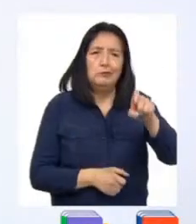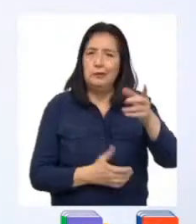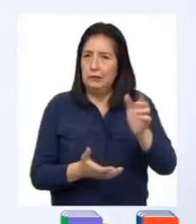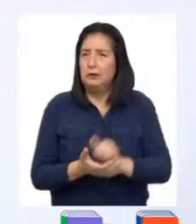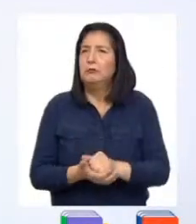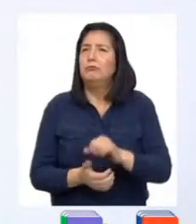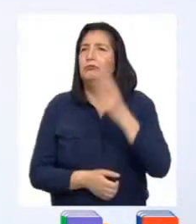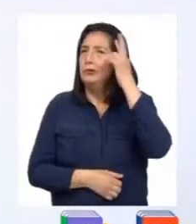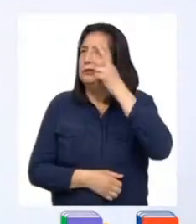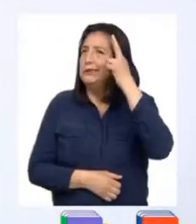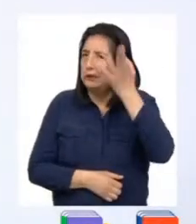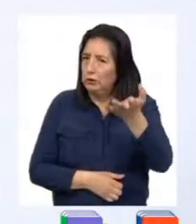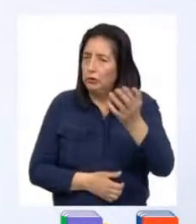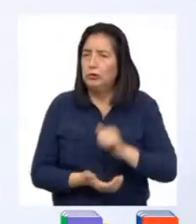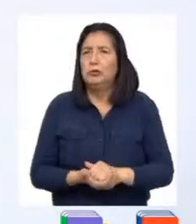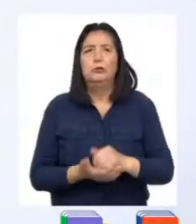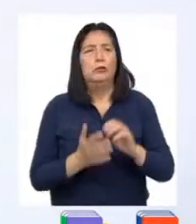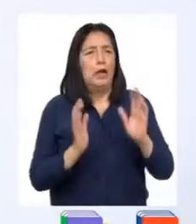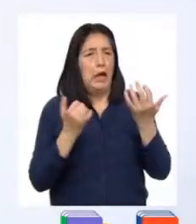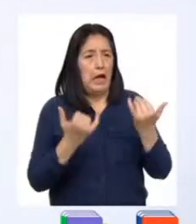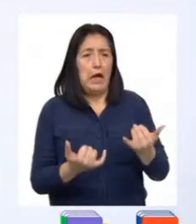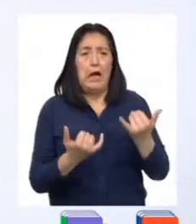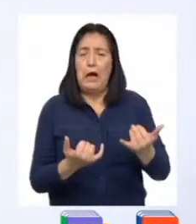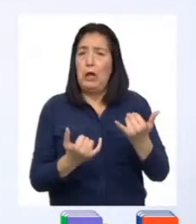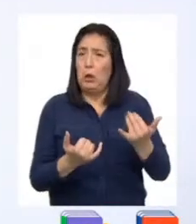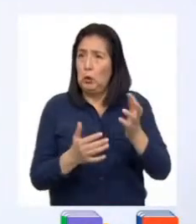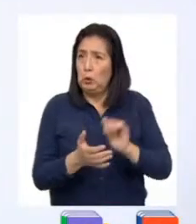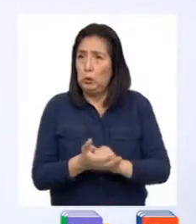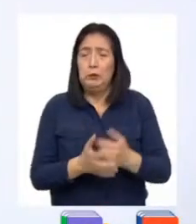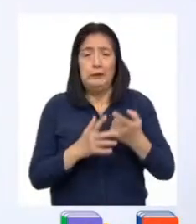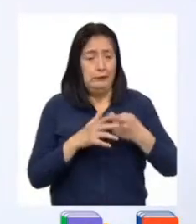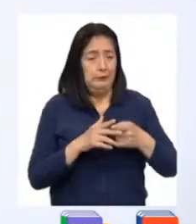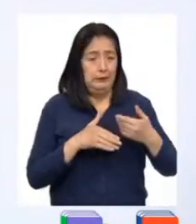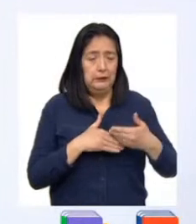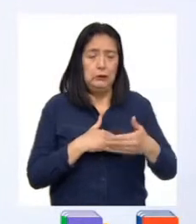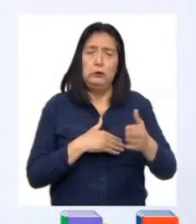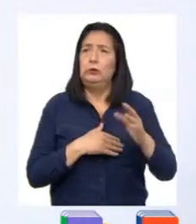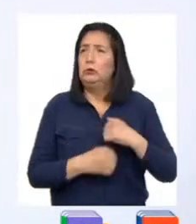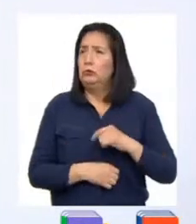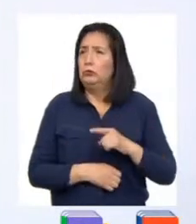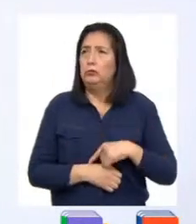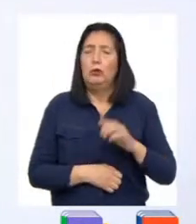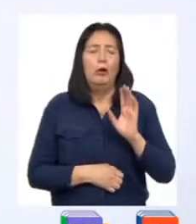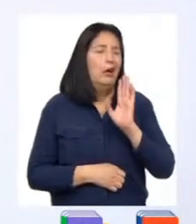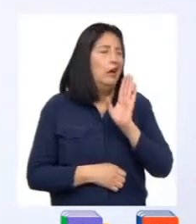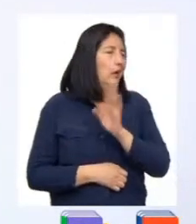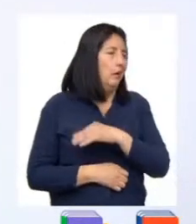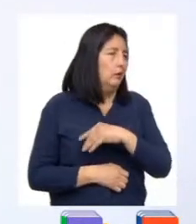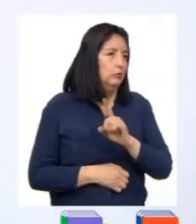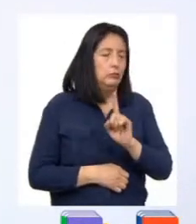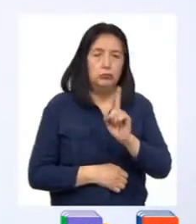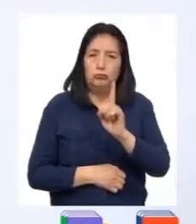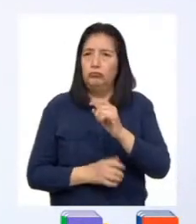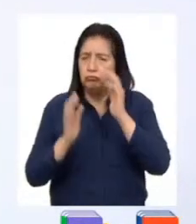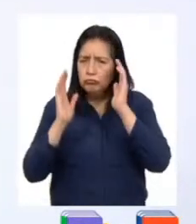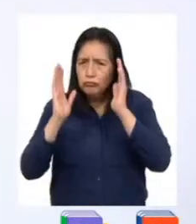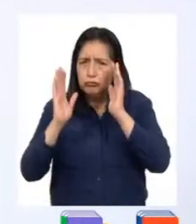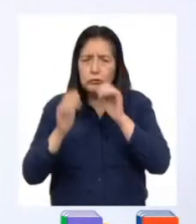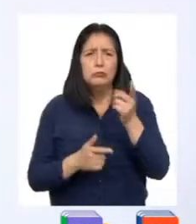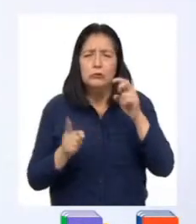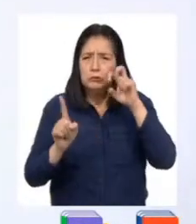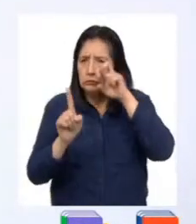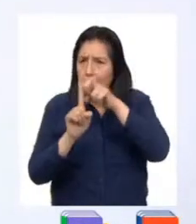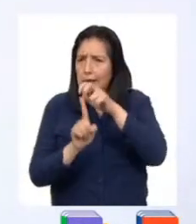Por eso, más que nunca, a partir de hoy, no podemos ser indiferentes. Así que cuando seamos